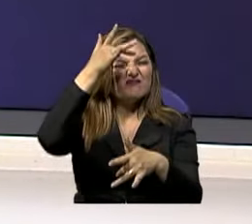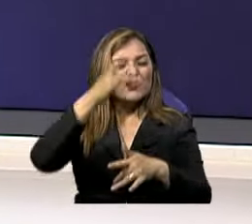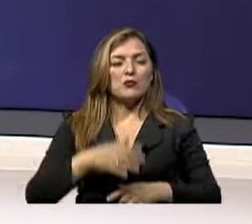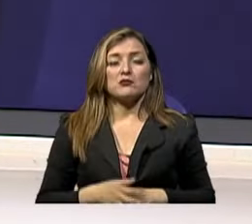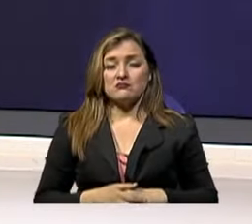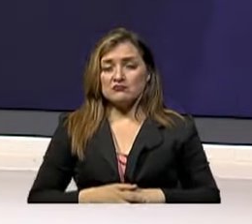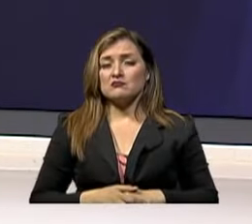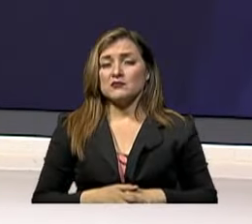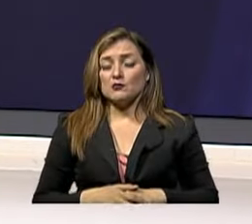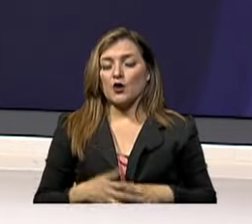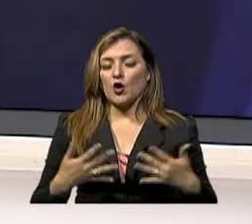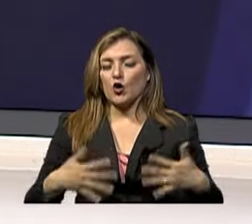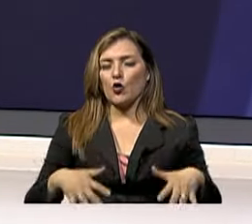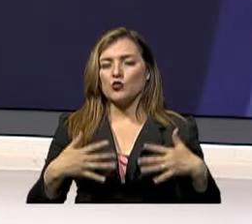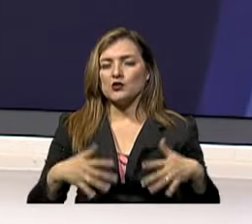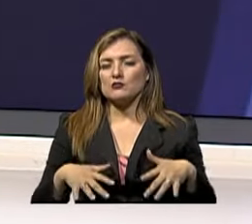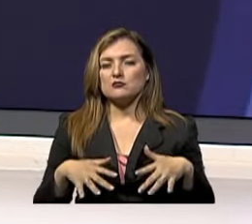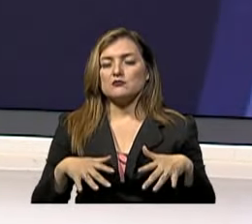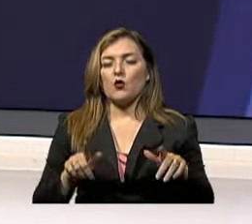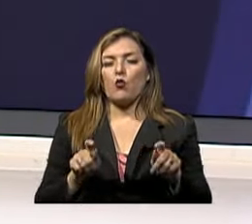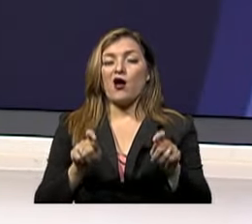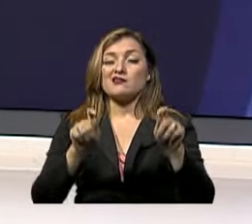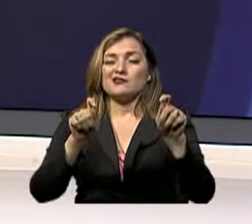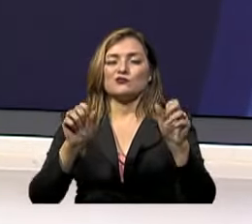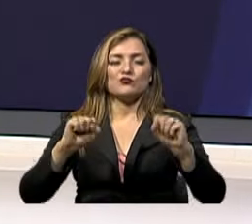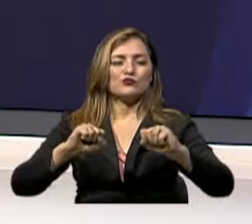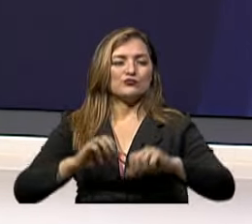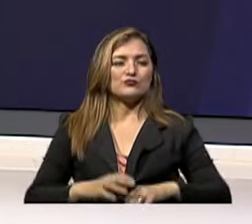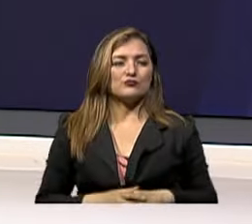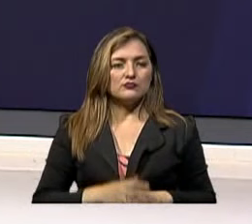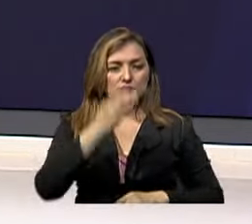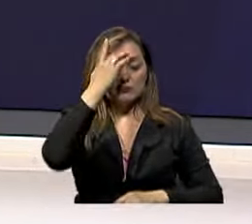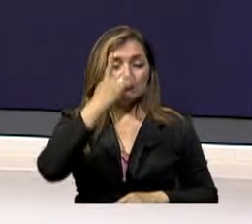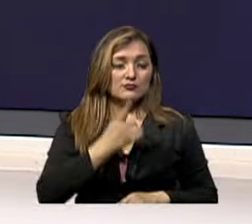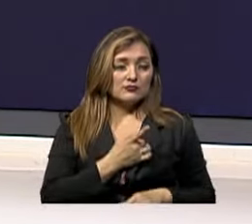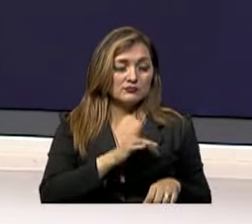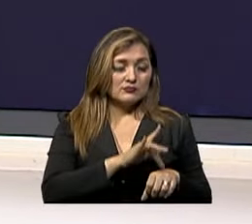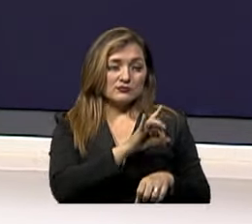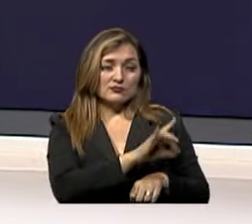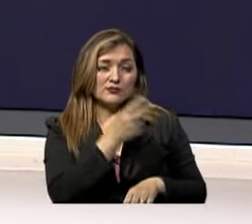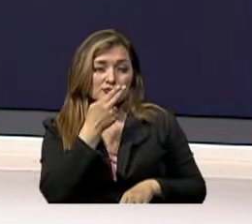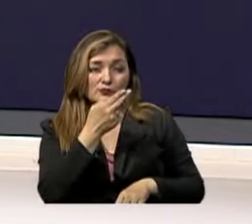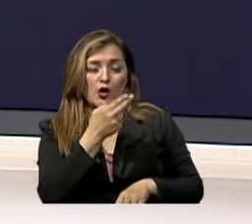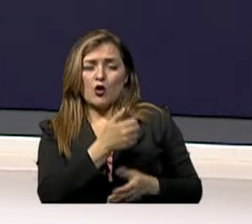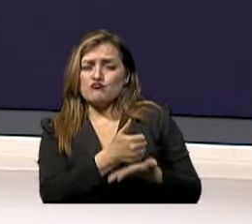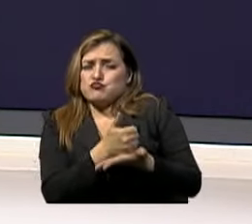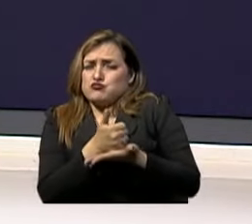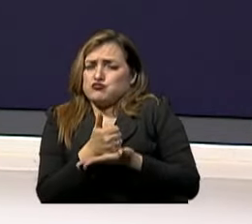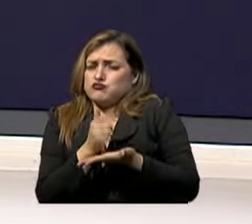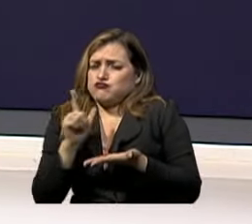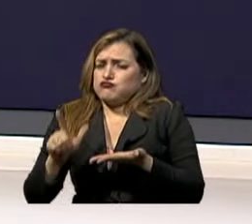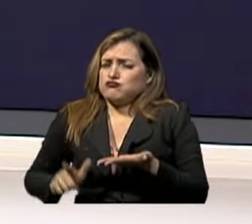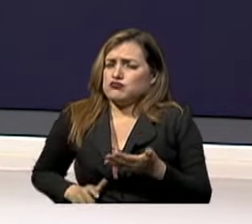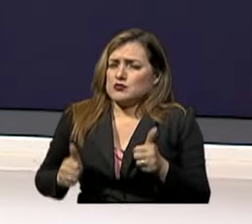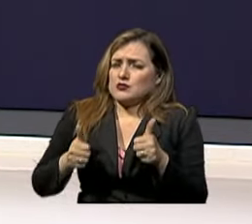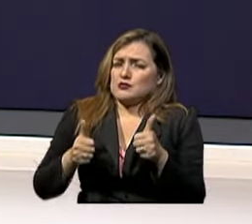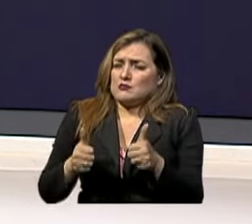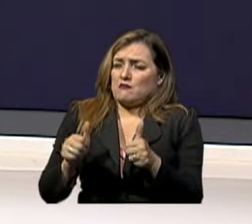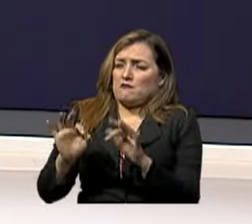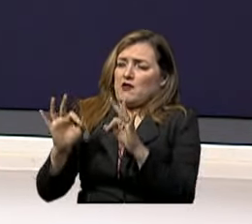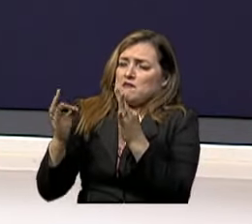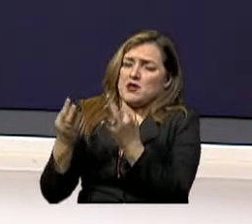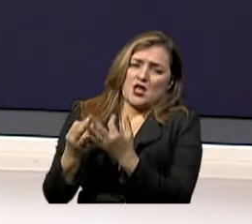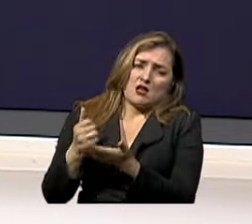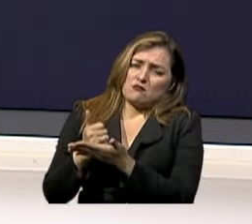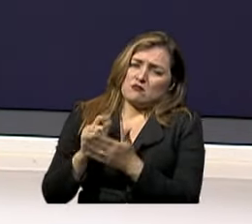fumar es sin duda una decisión personal Que tiene un beneficio enorme Para su salud, para la salud de su familia